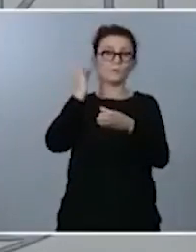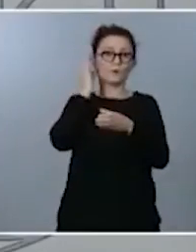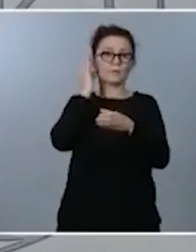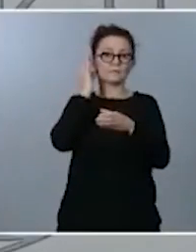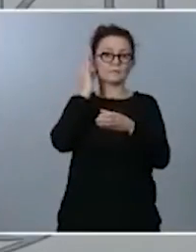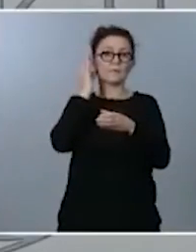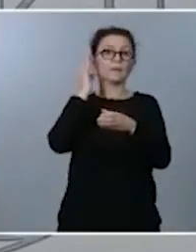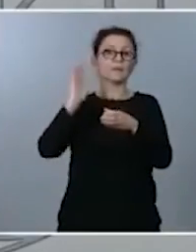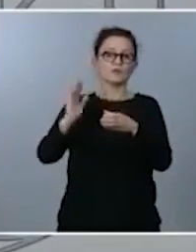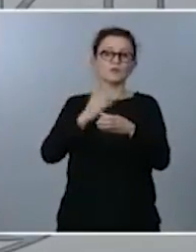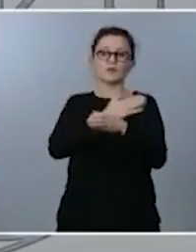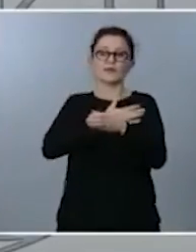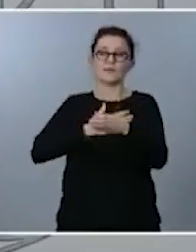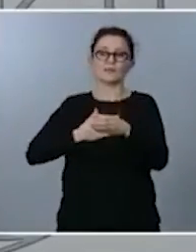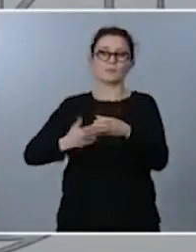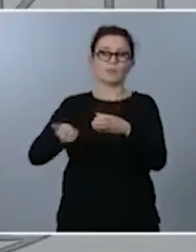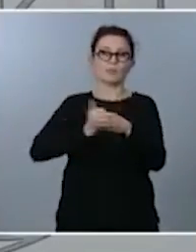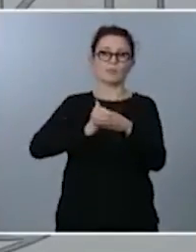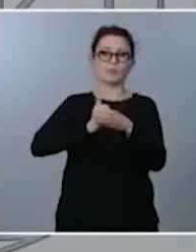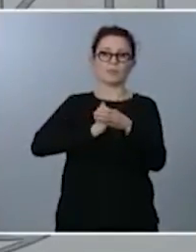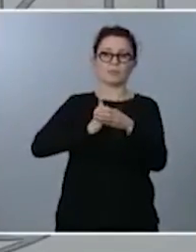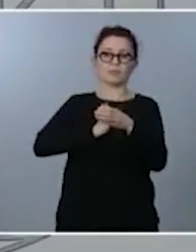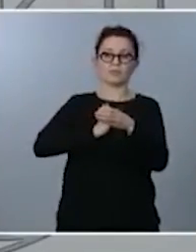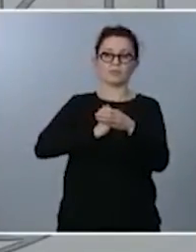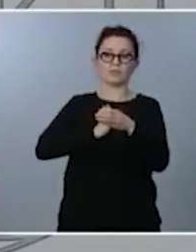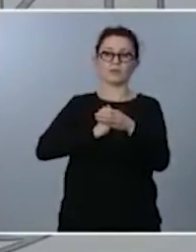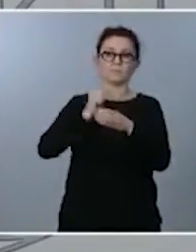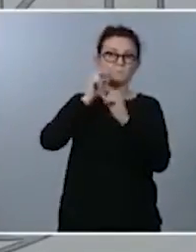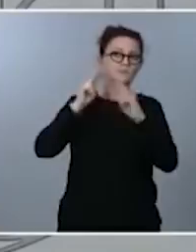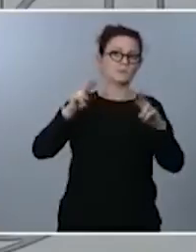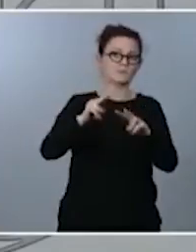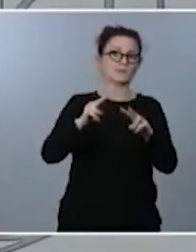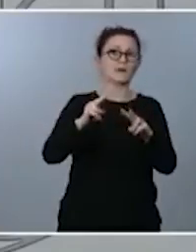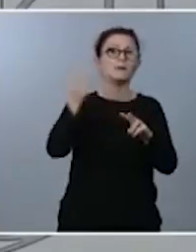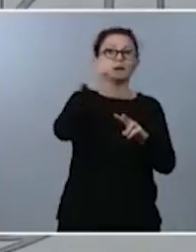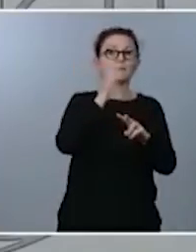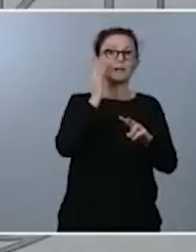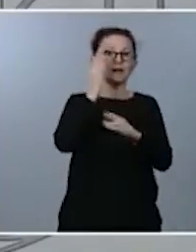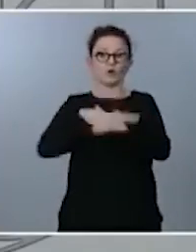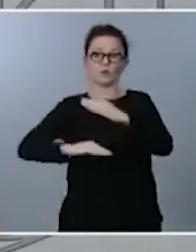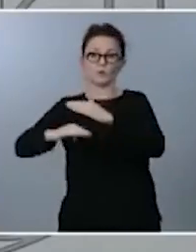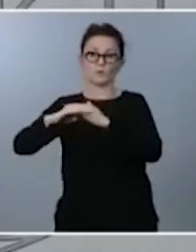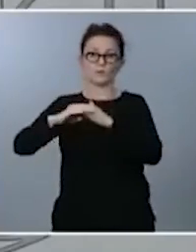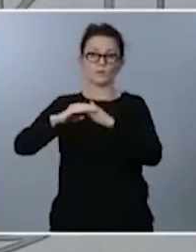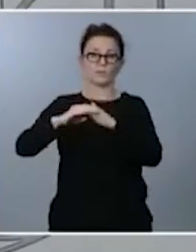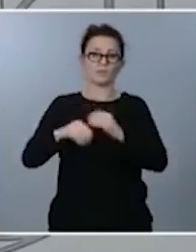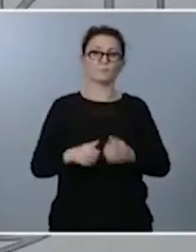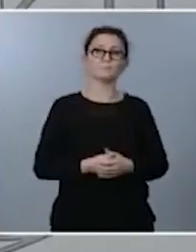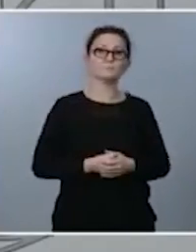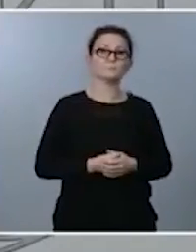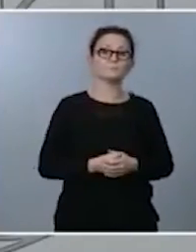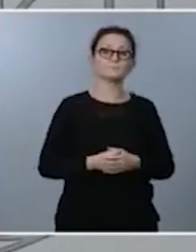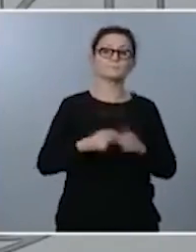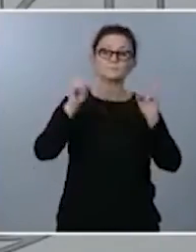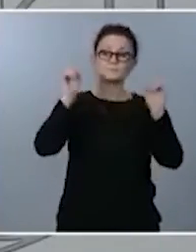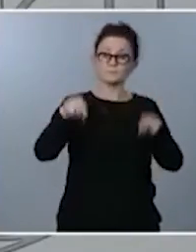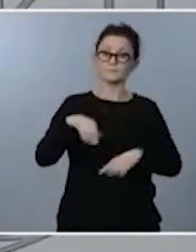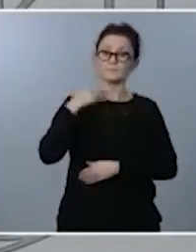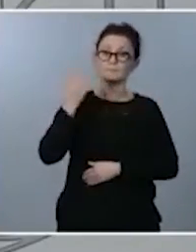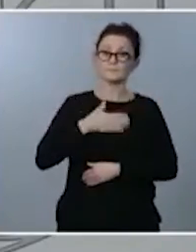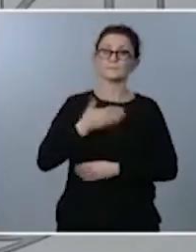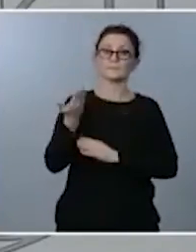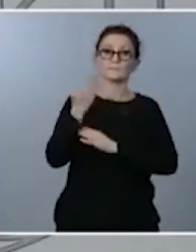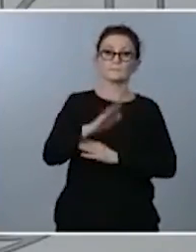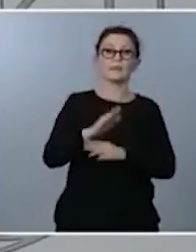género y en perspectiva de igualdad tengo que decir que para ello presentaremos también mañana tres documentos que